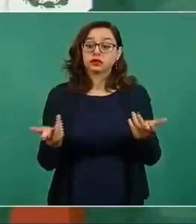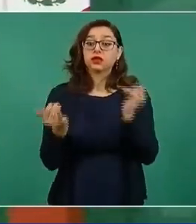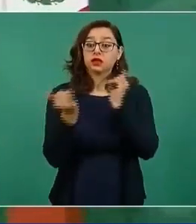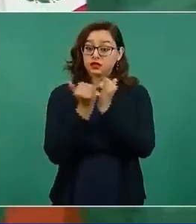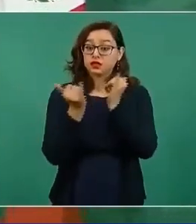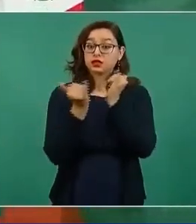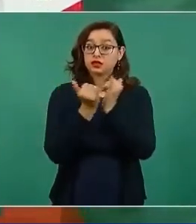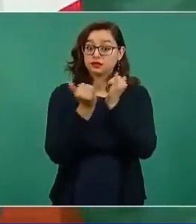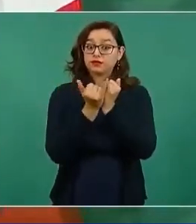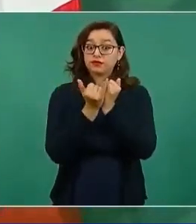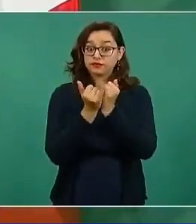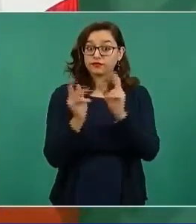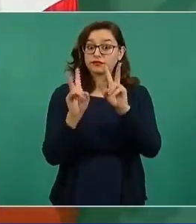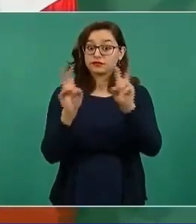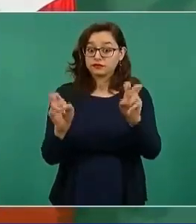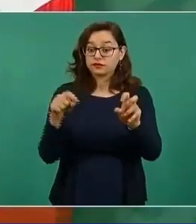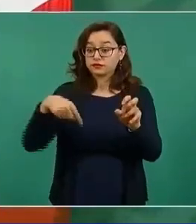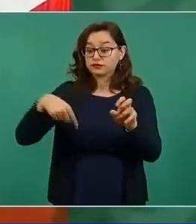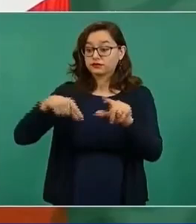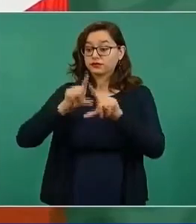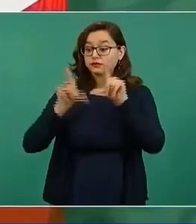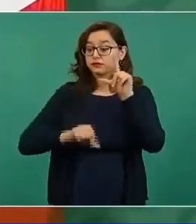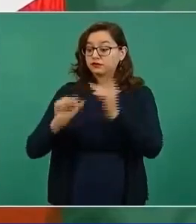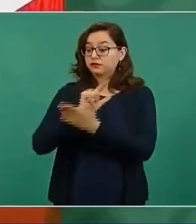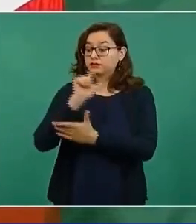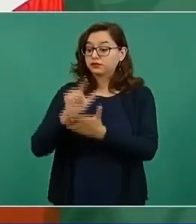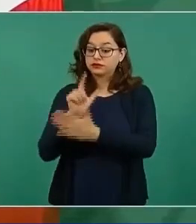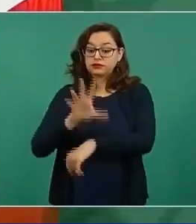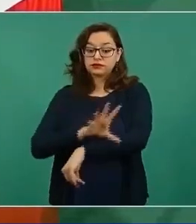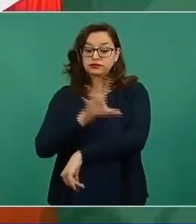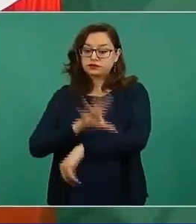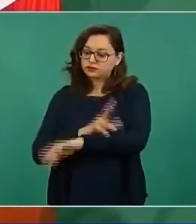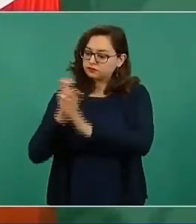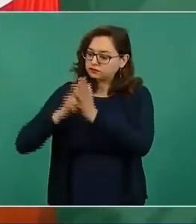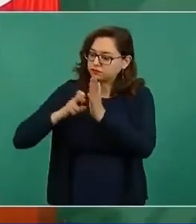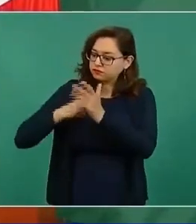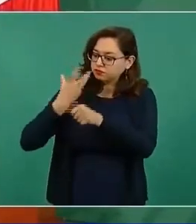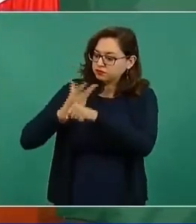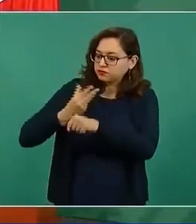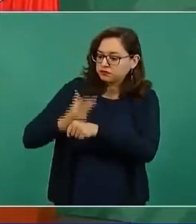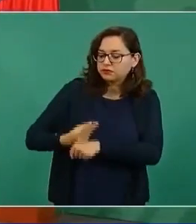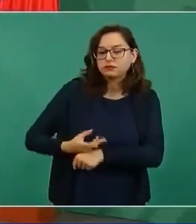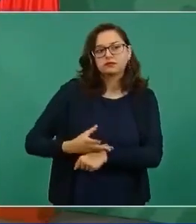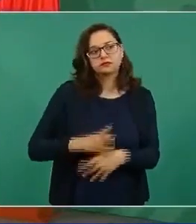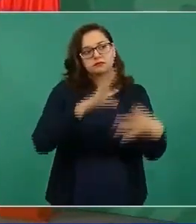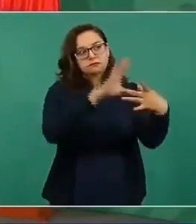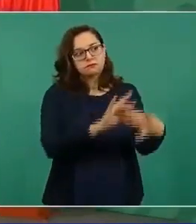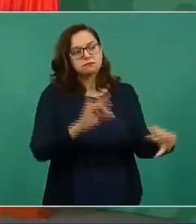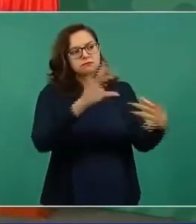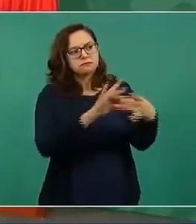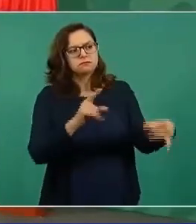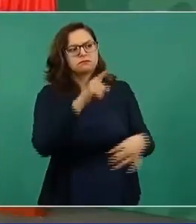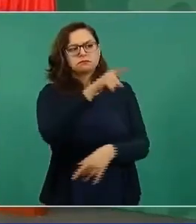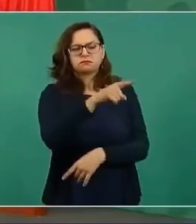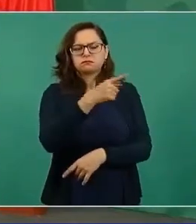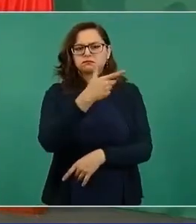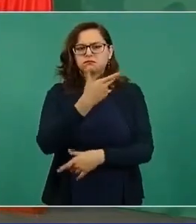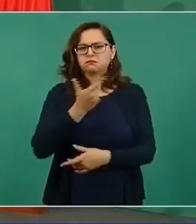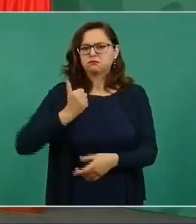reforma eléctrica, fue muy receptivo